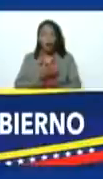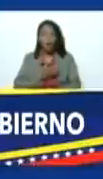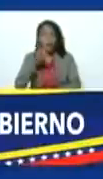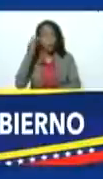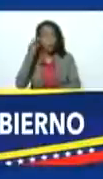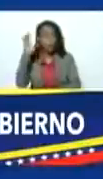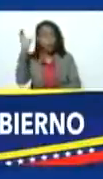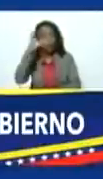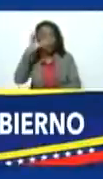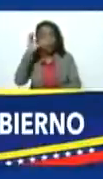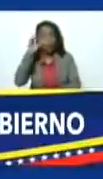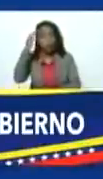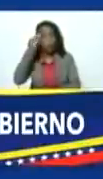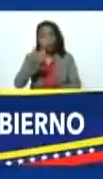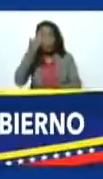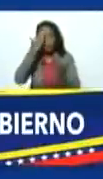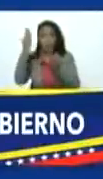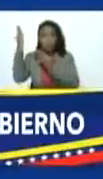de Caracas.